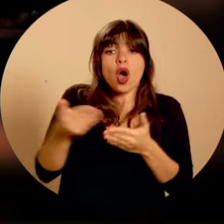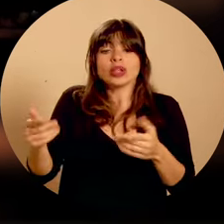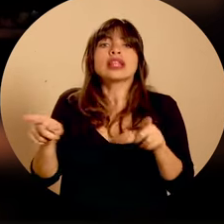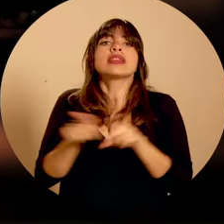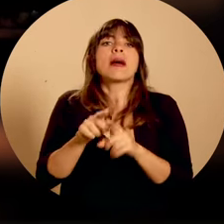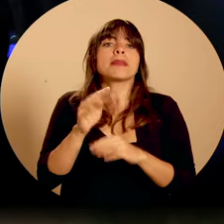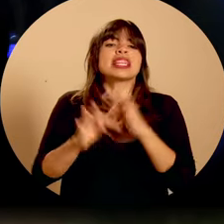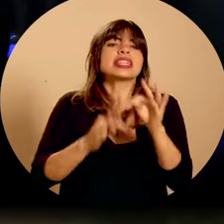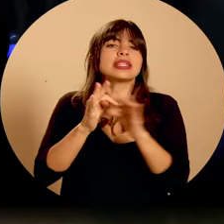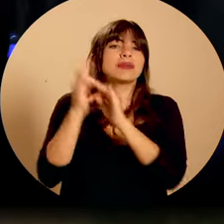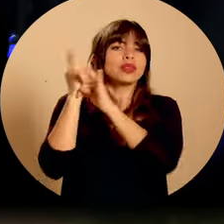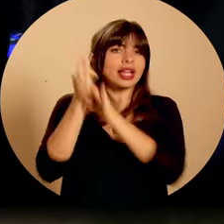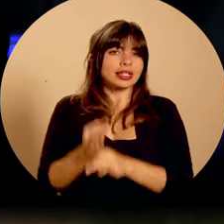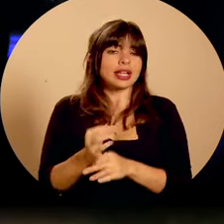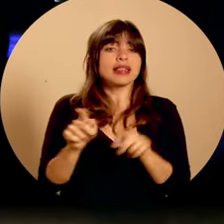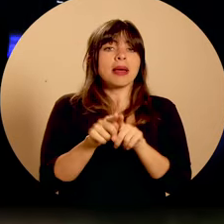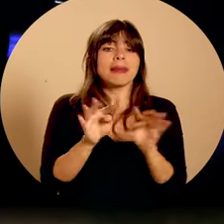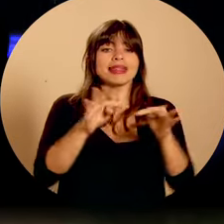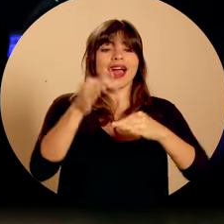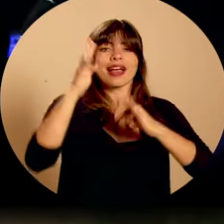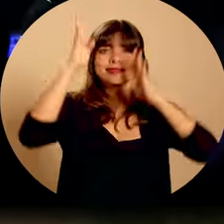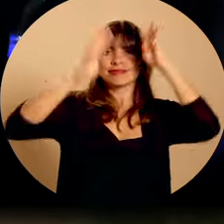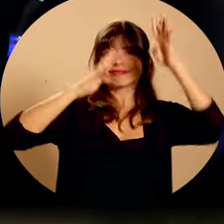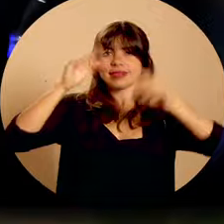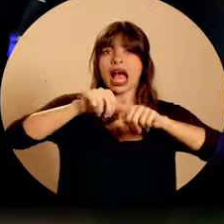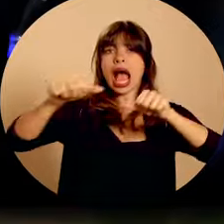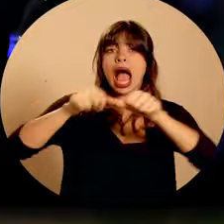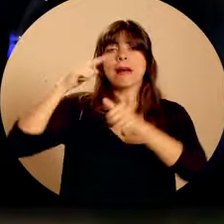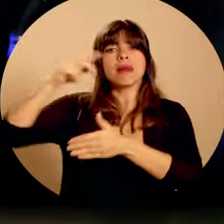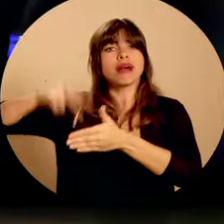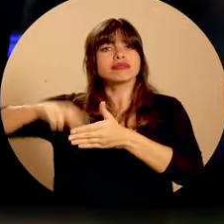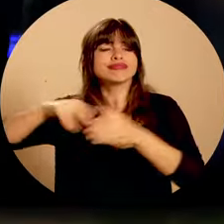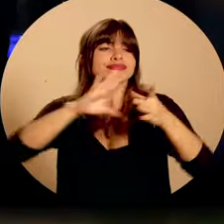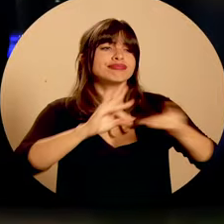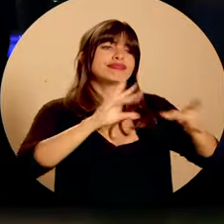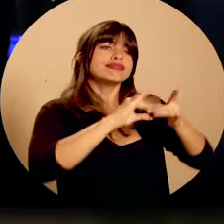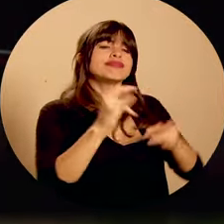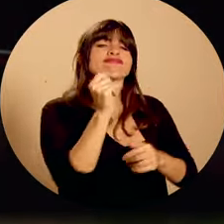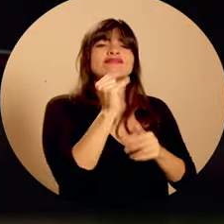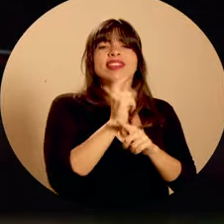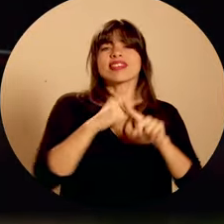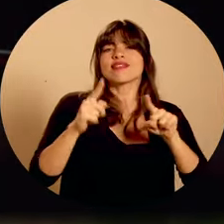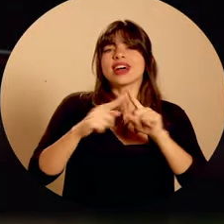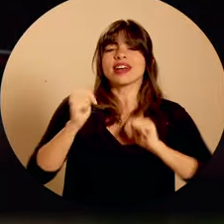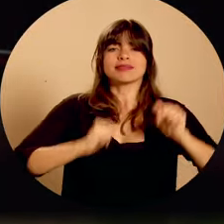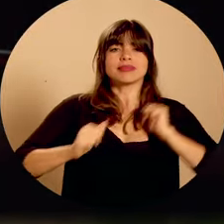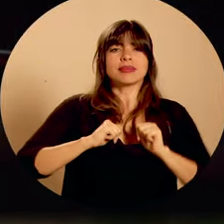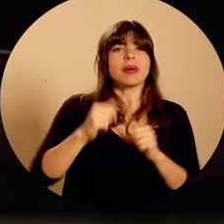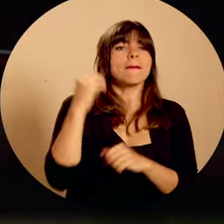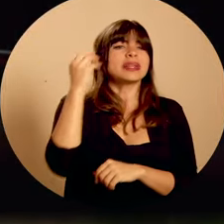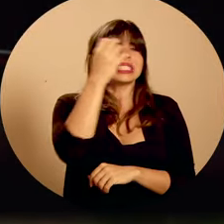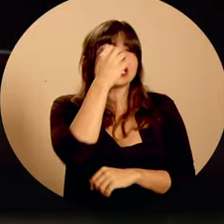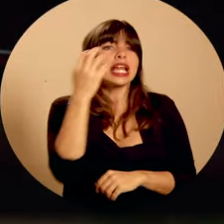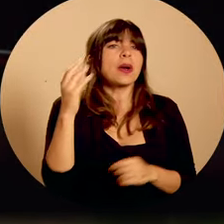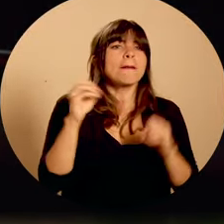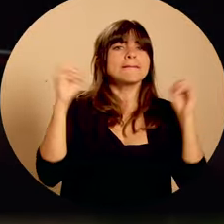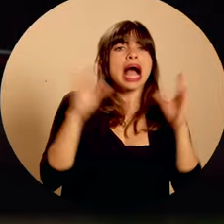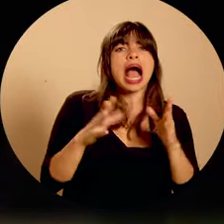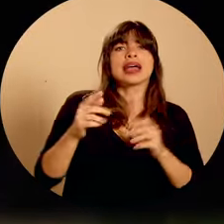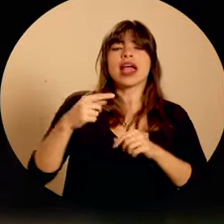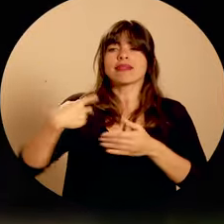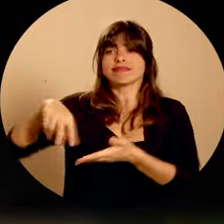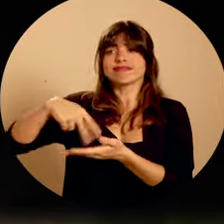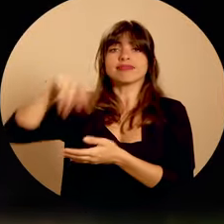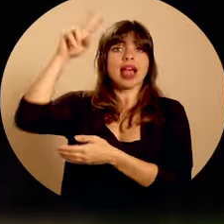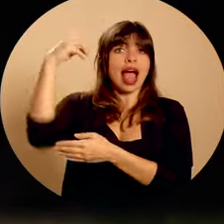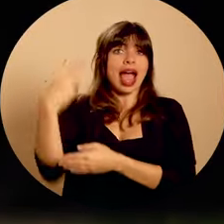de objetos y de carácter ritual. Además, talleres creativos y espacios de lectura, cuentacuentos, artistas de circo, magia, performance y danzas